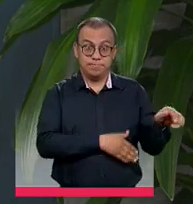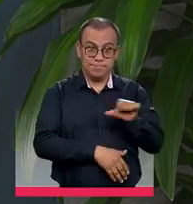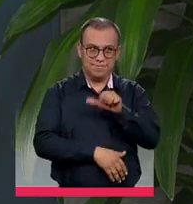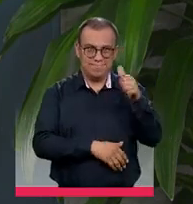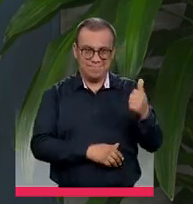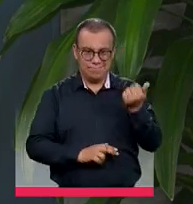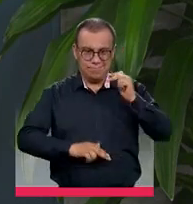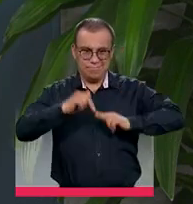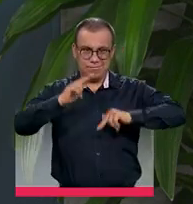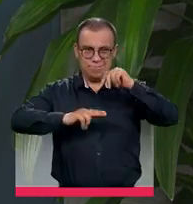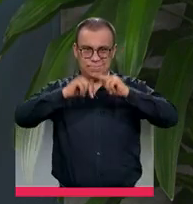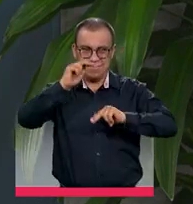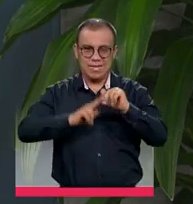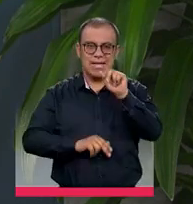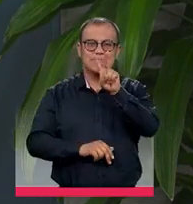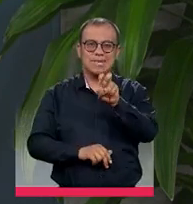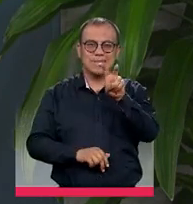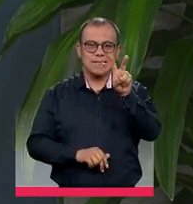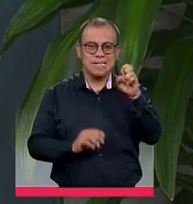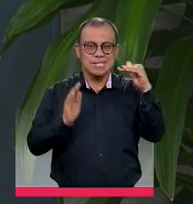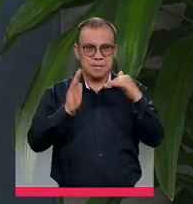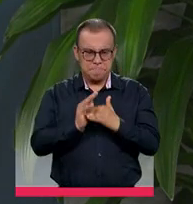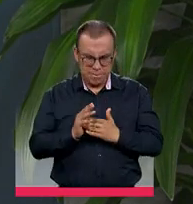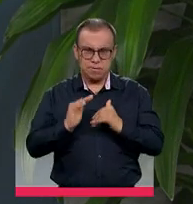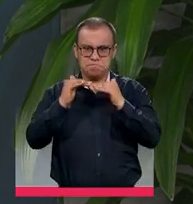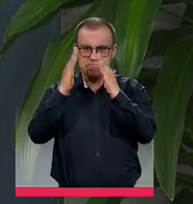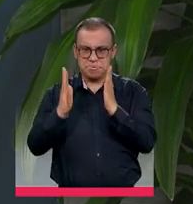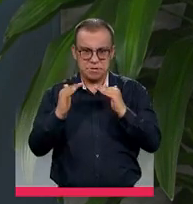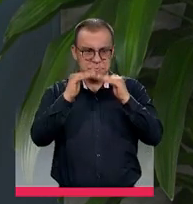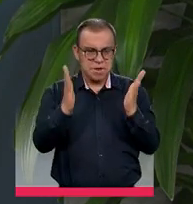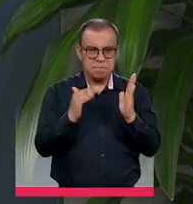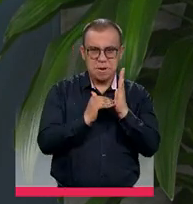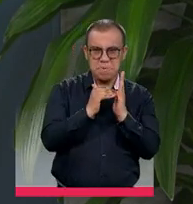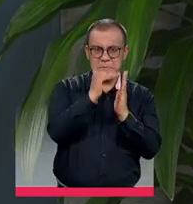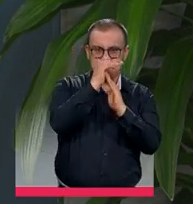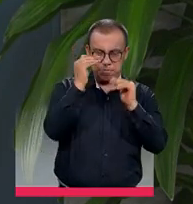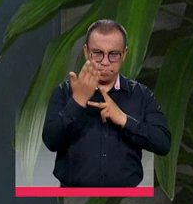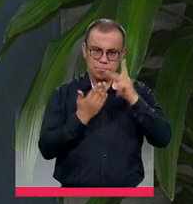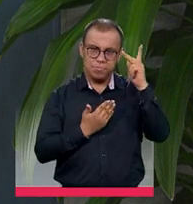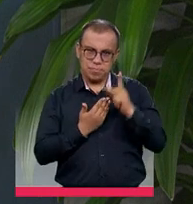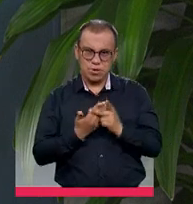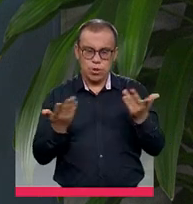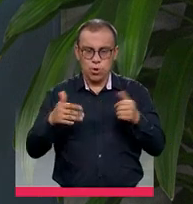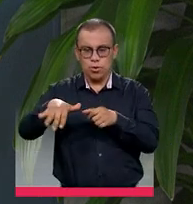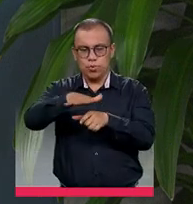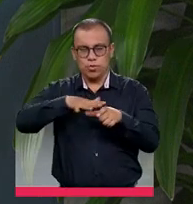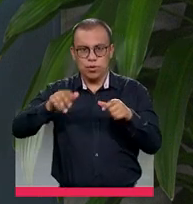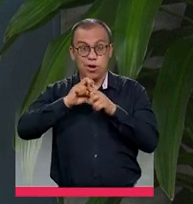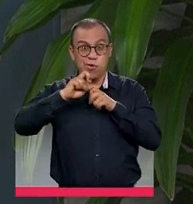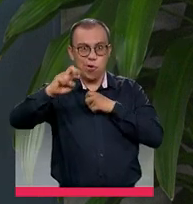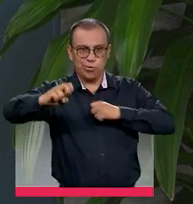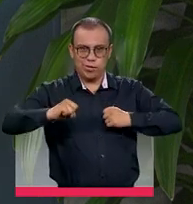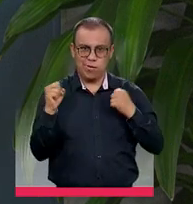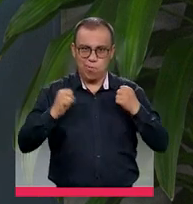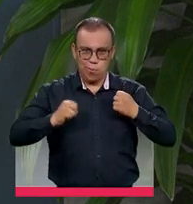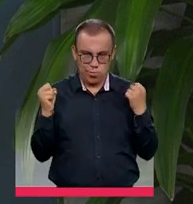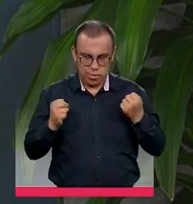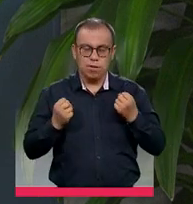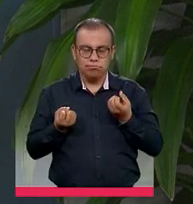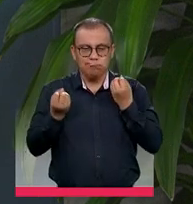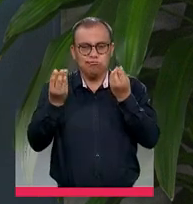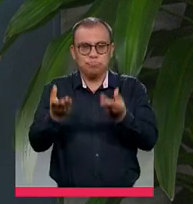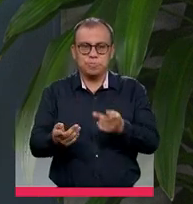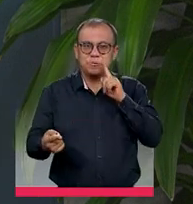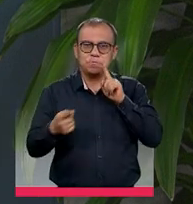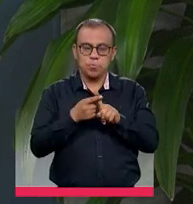La construcción de 77 mil de las 128 mil viviendas que se tienen previstas para el proyecto Lagos de Torca en el norte de Bogotá se deberá